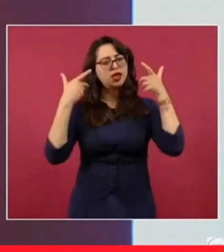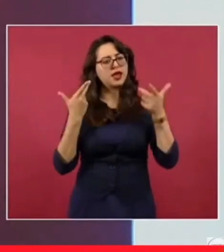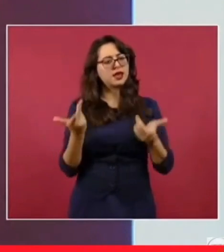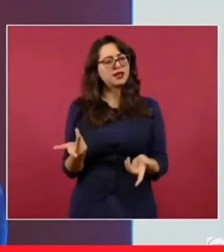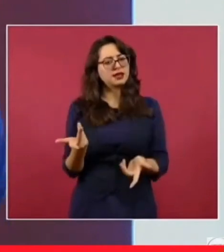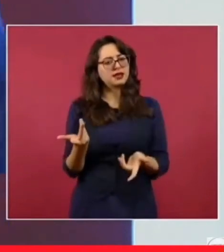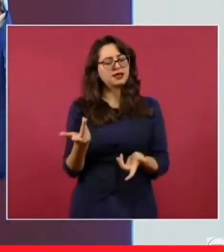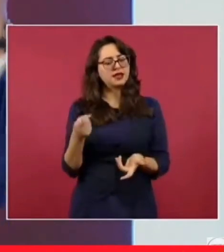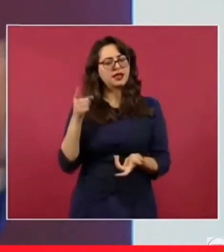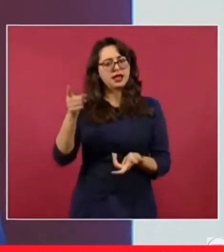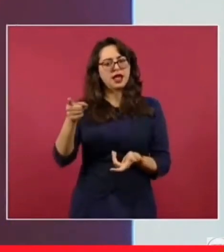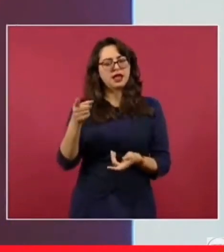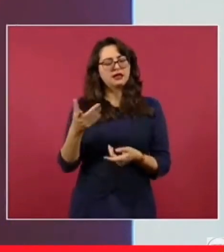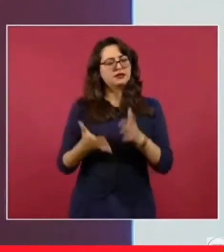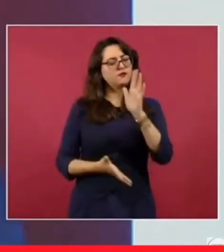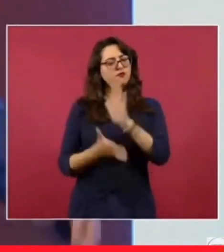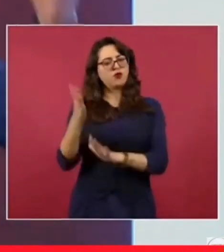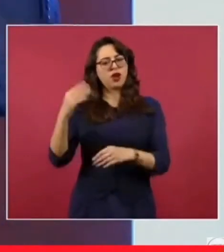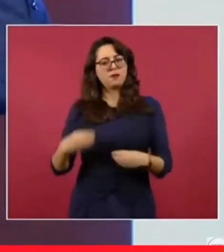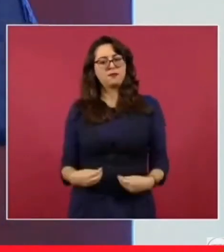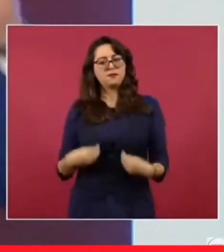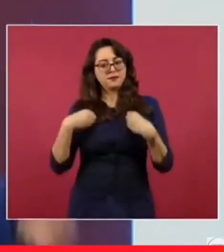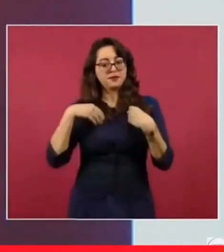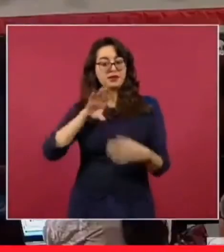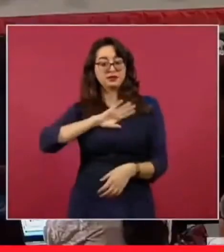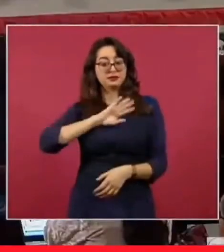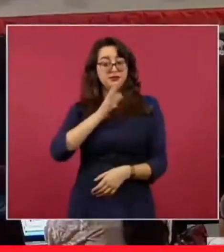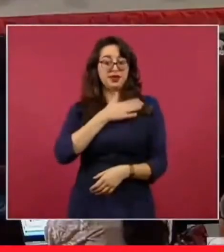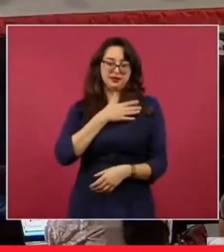que vive en España porque también